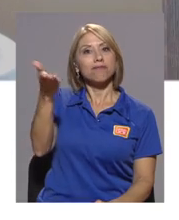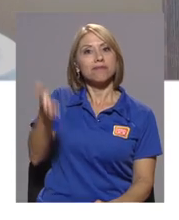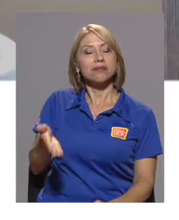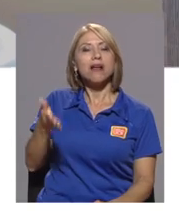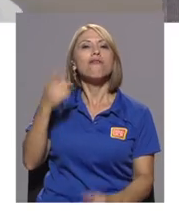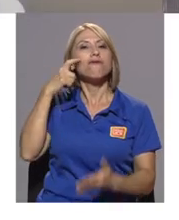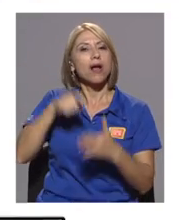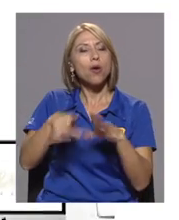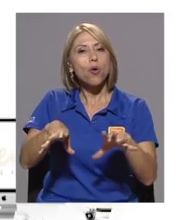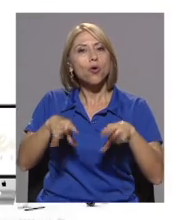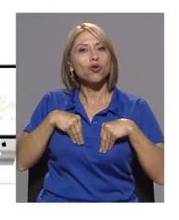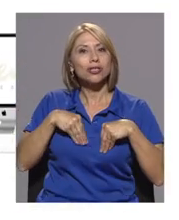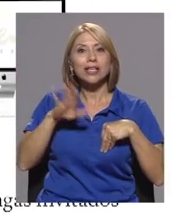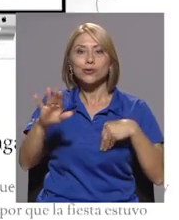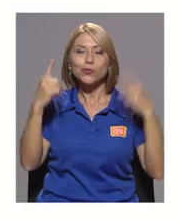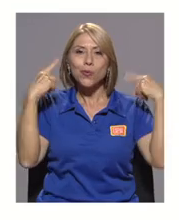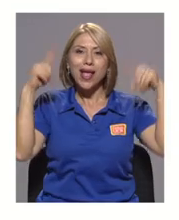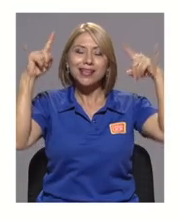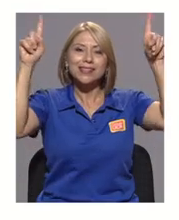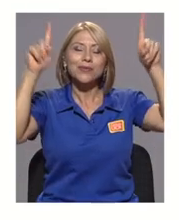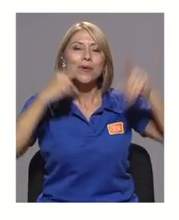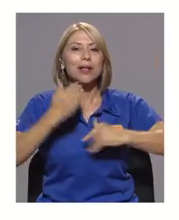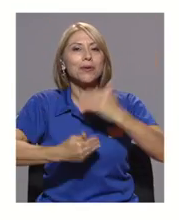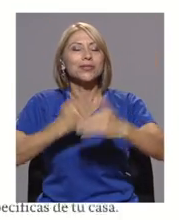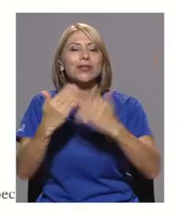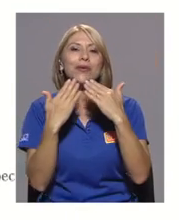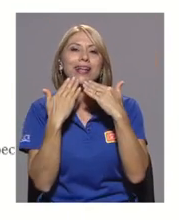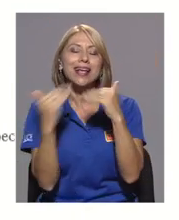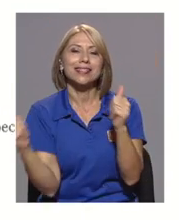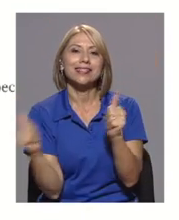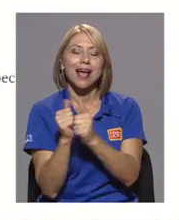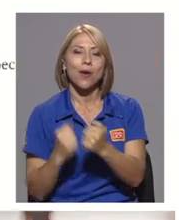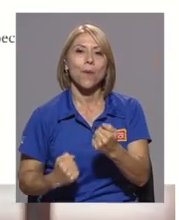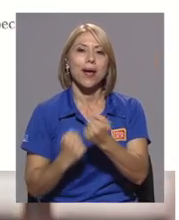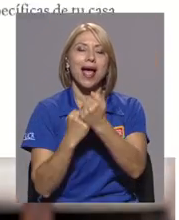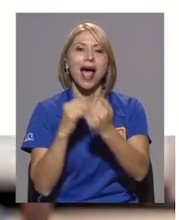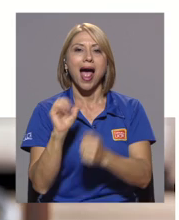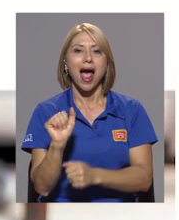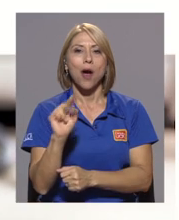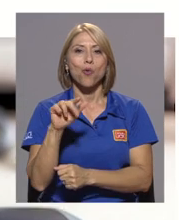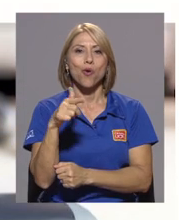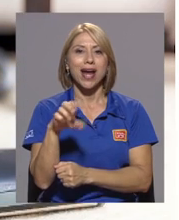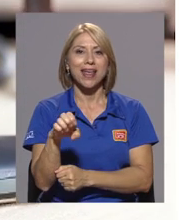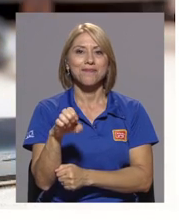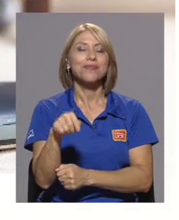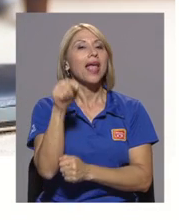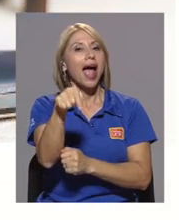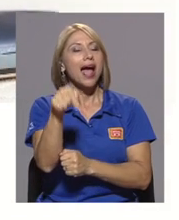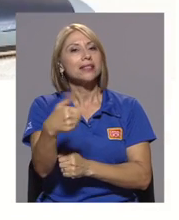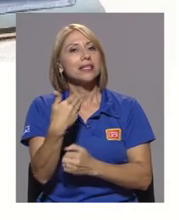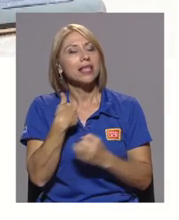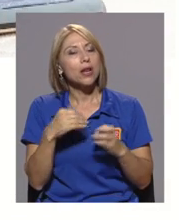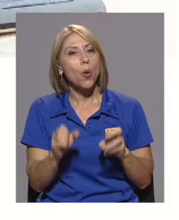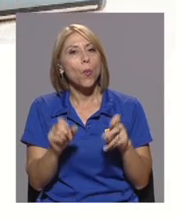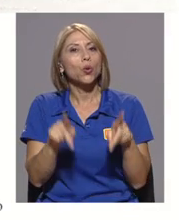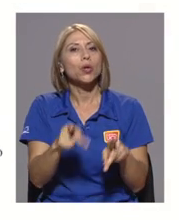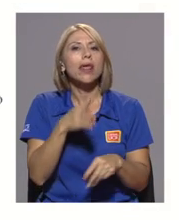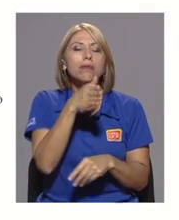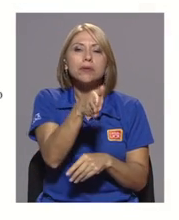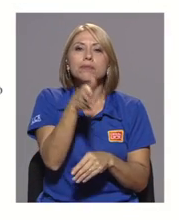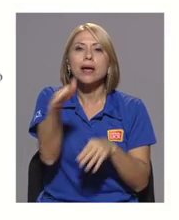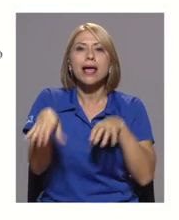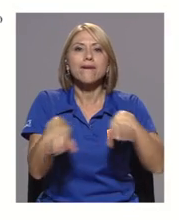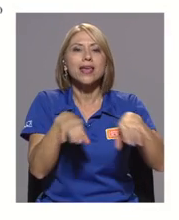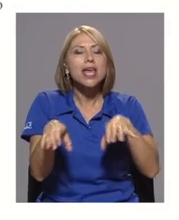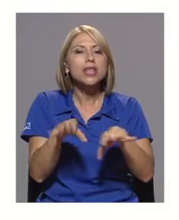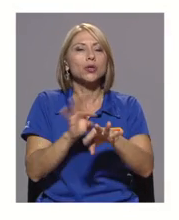reconoce que gran parte de su éxito en el proceso ha sido gracias al acompañamiento de auge. Allí ha tenido la oportunidad de asistir a